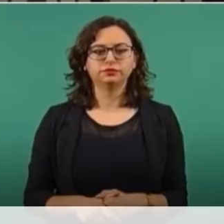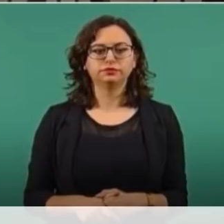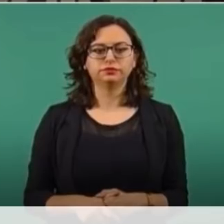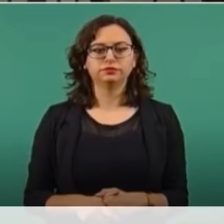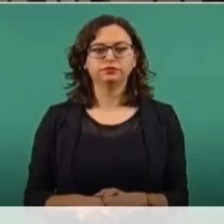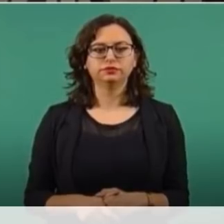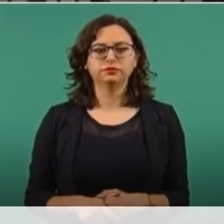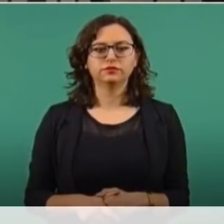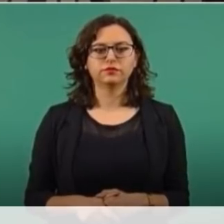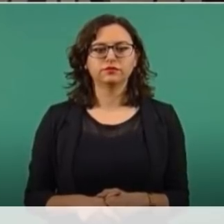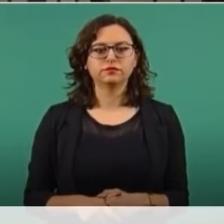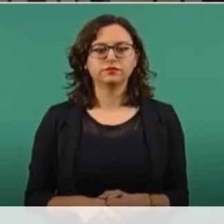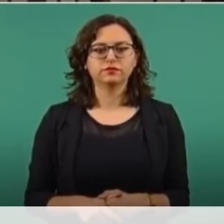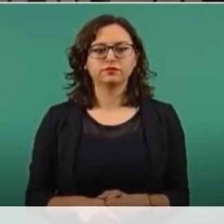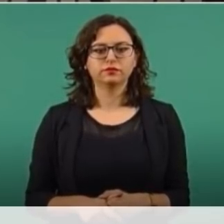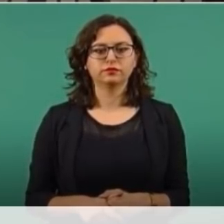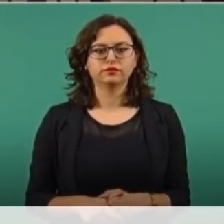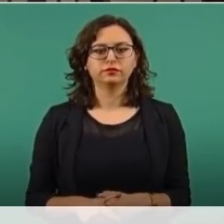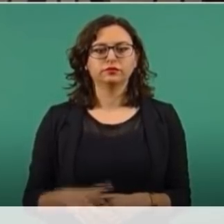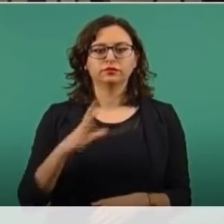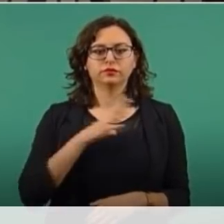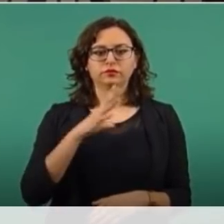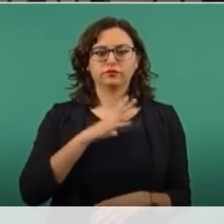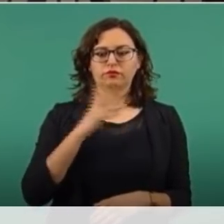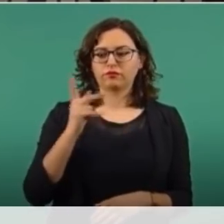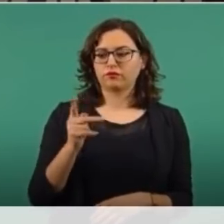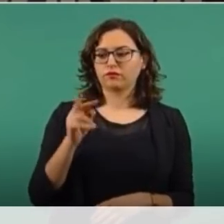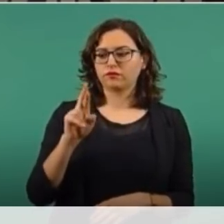Así están los datos del PREP.